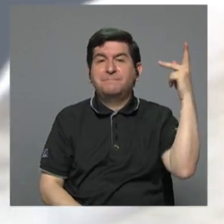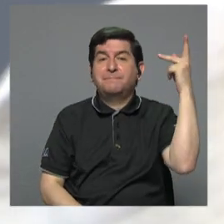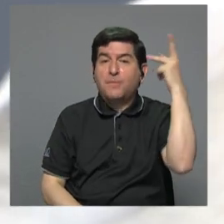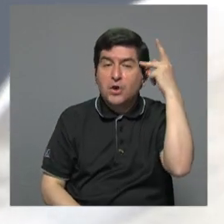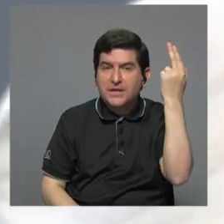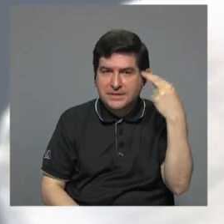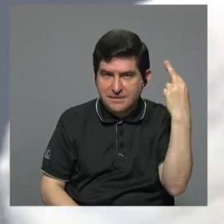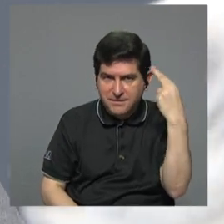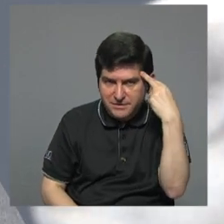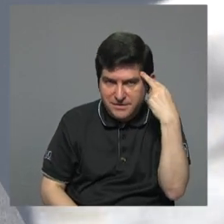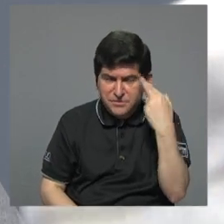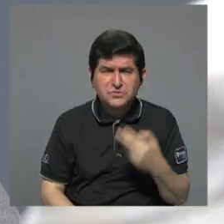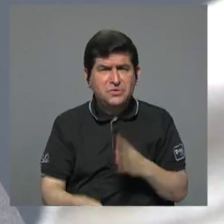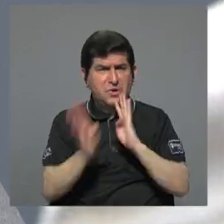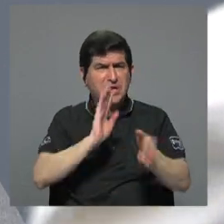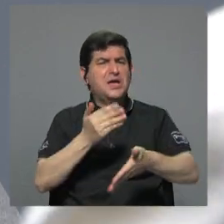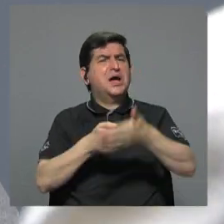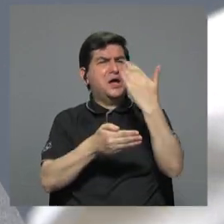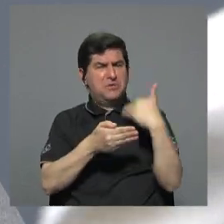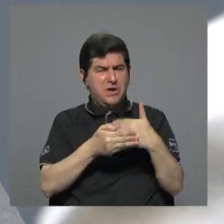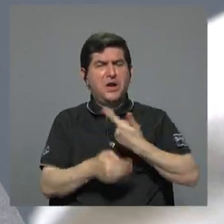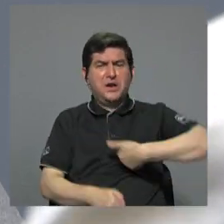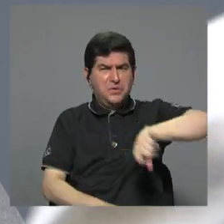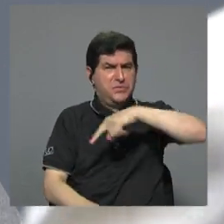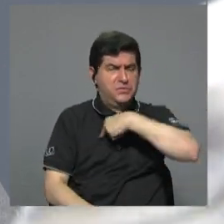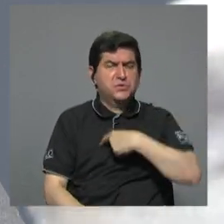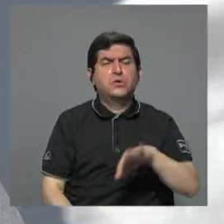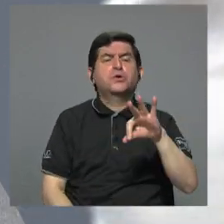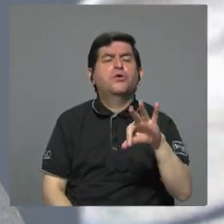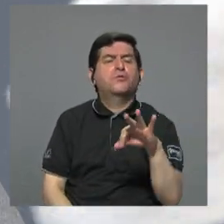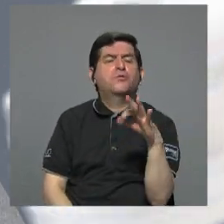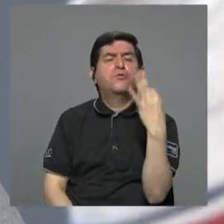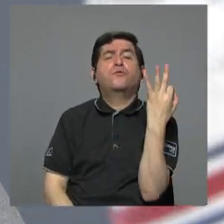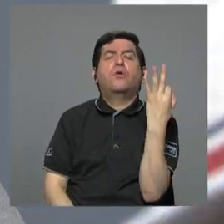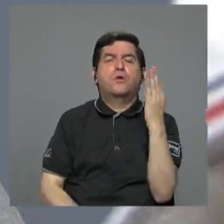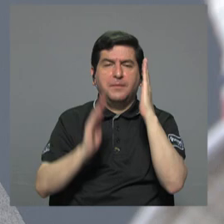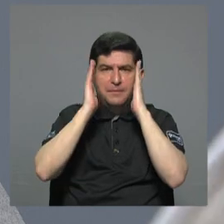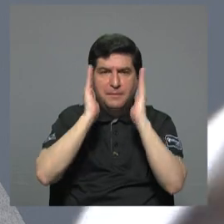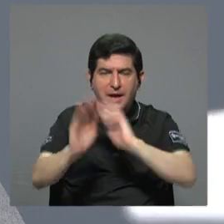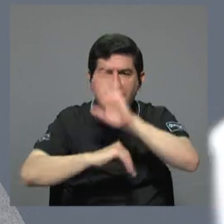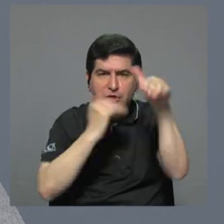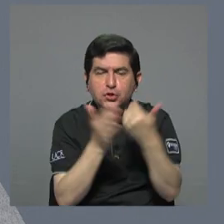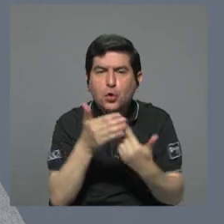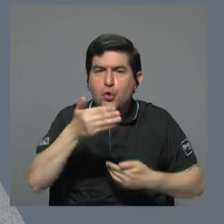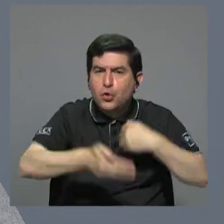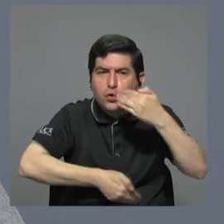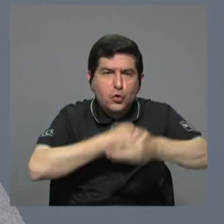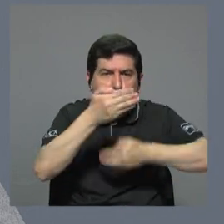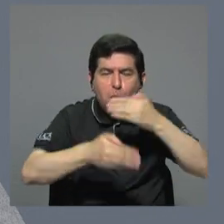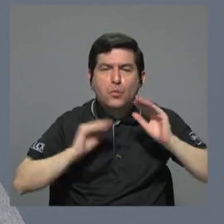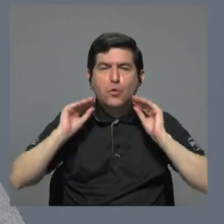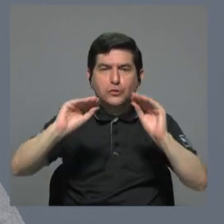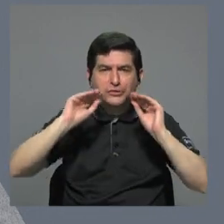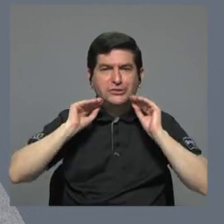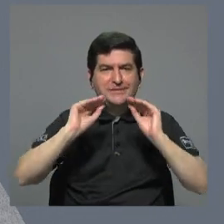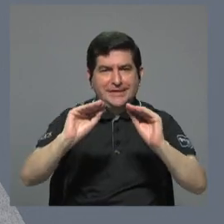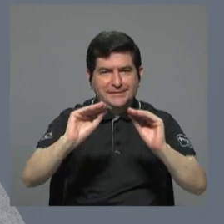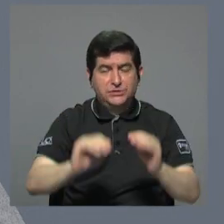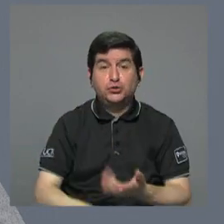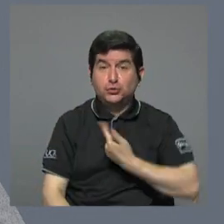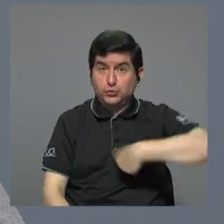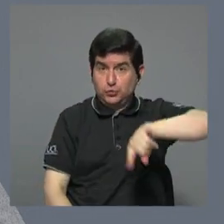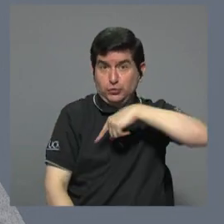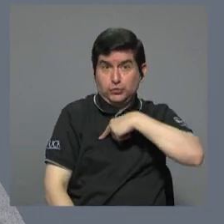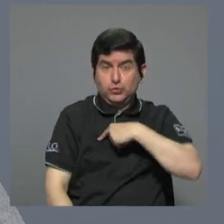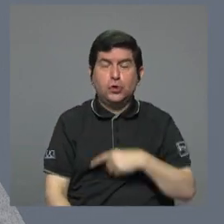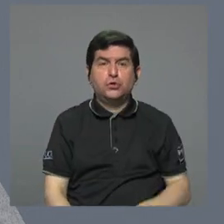y eso hablábamos hace un ratito sobre la forma en que se aborda todo el proceso educativo. Nosotros